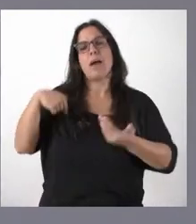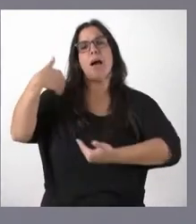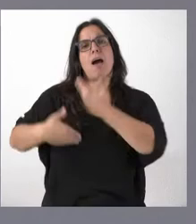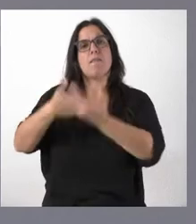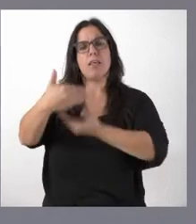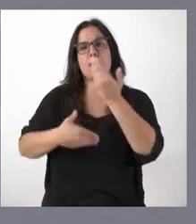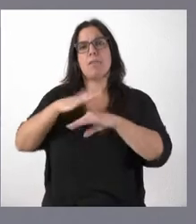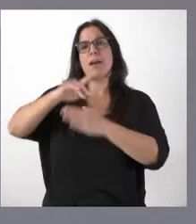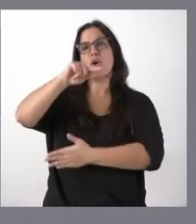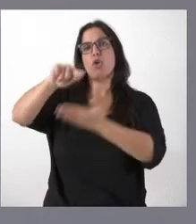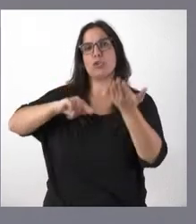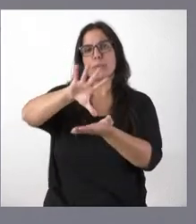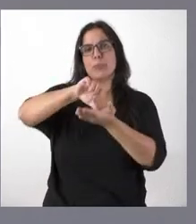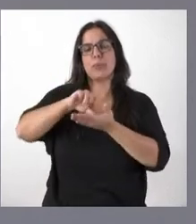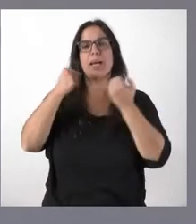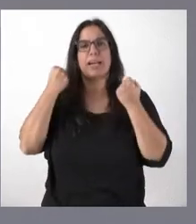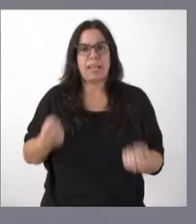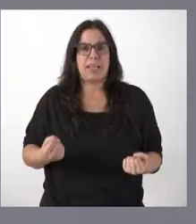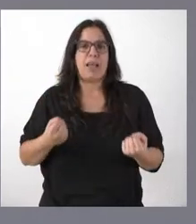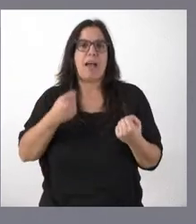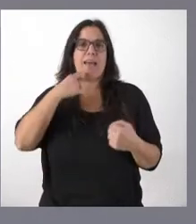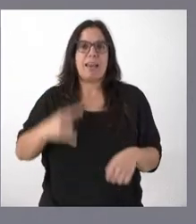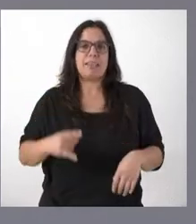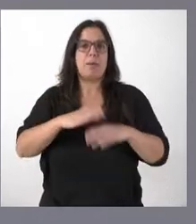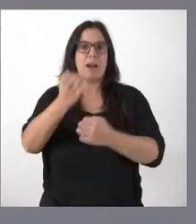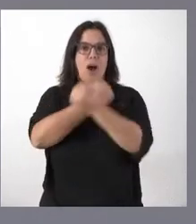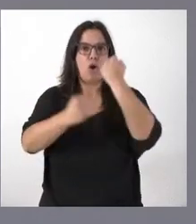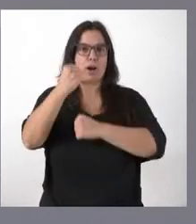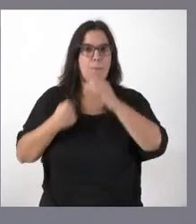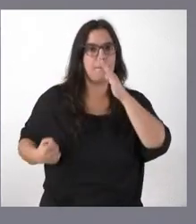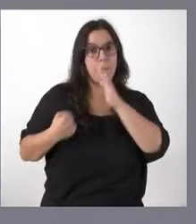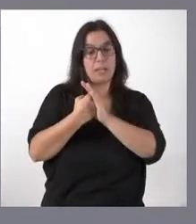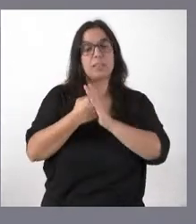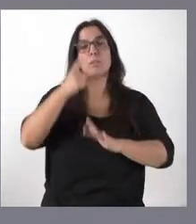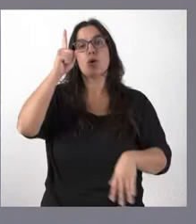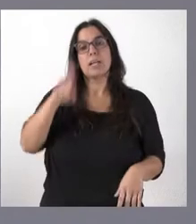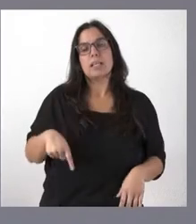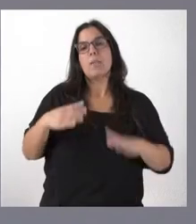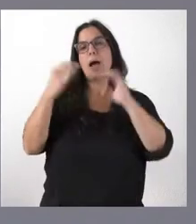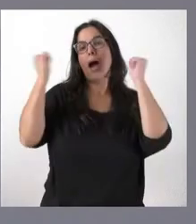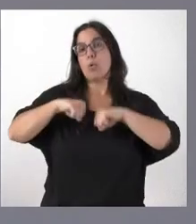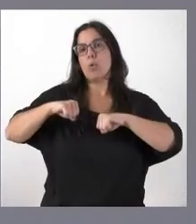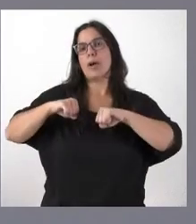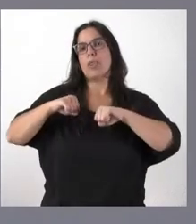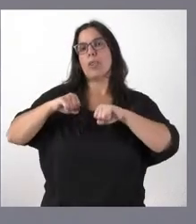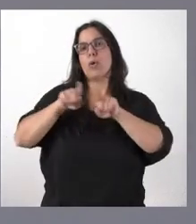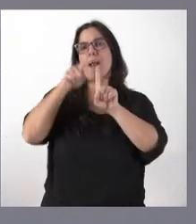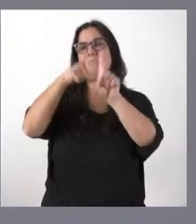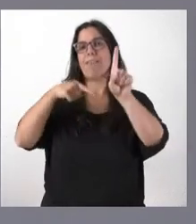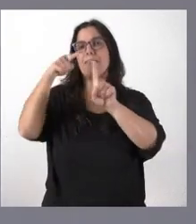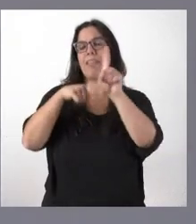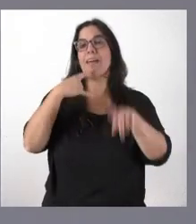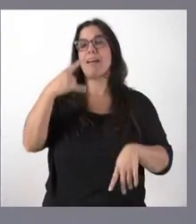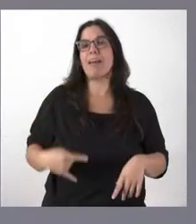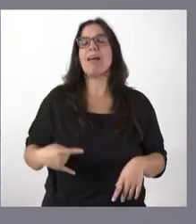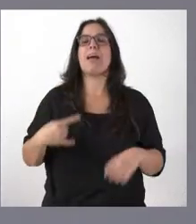contratación centralizada de energía eléctrica para garantizar un ahorro en la materia y se licitará un acuerdo marco de energía eléctrica con